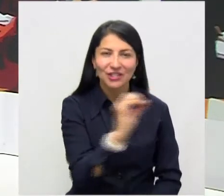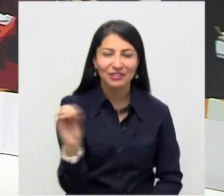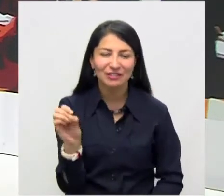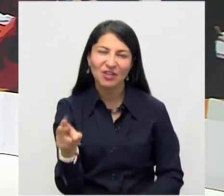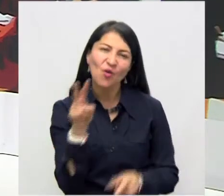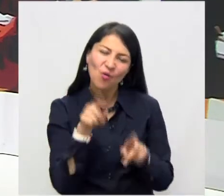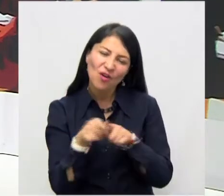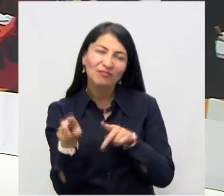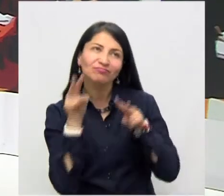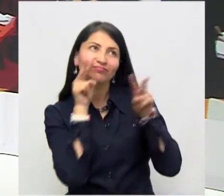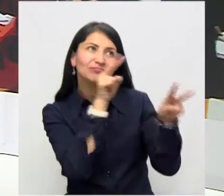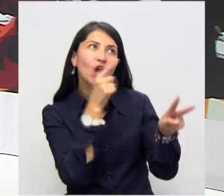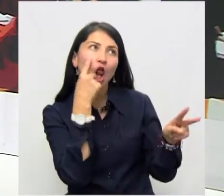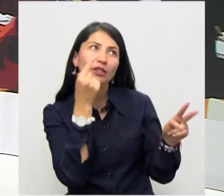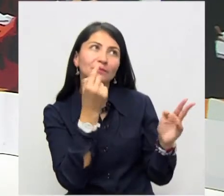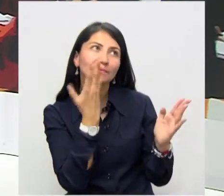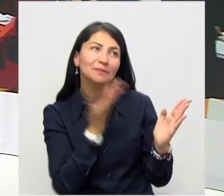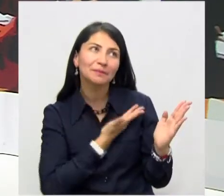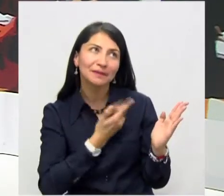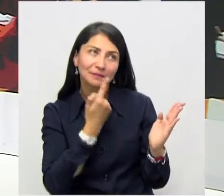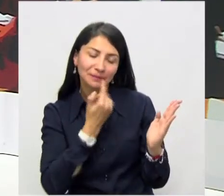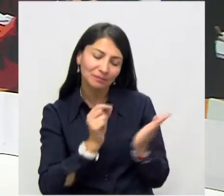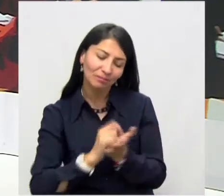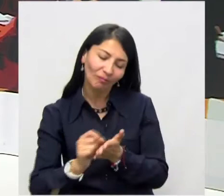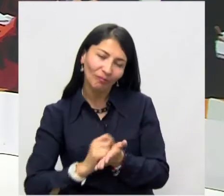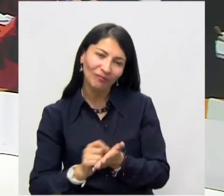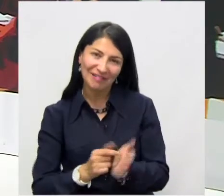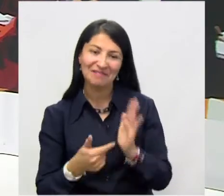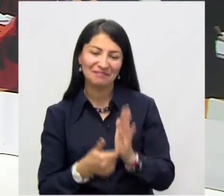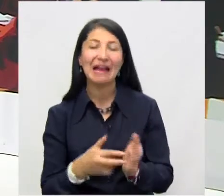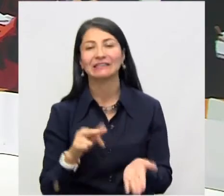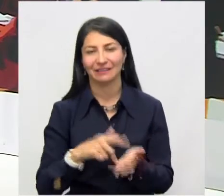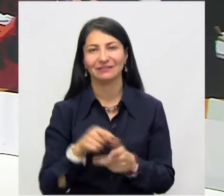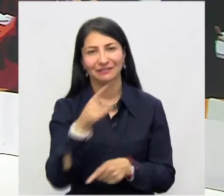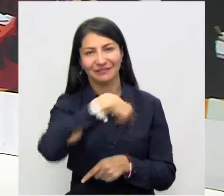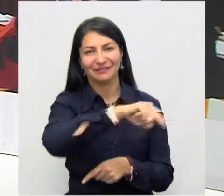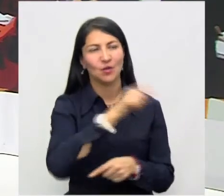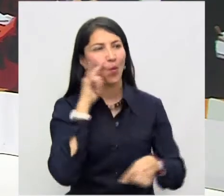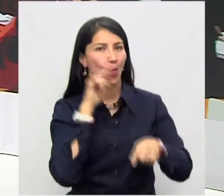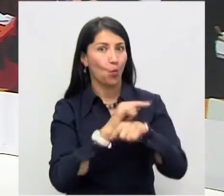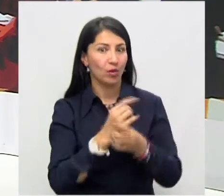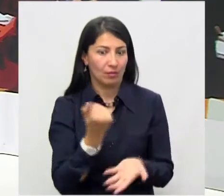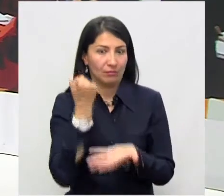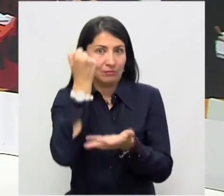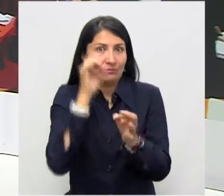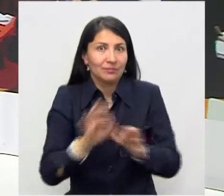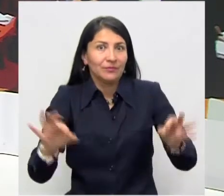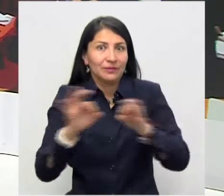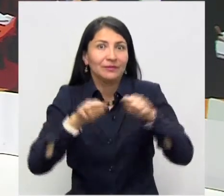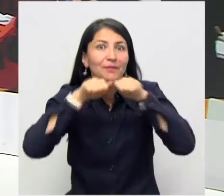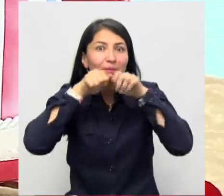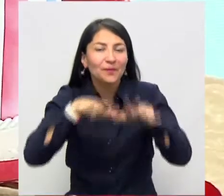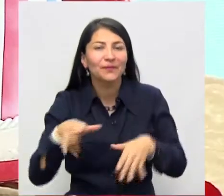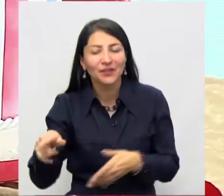ven a sus padres en la labor diaria que realizan para vigilar los recursos públicos.